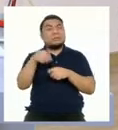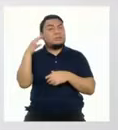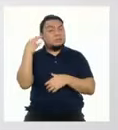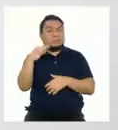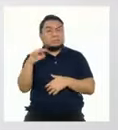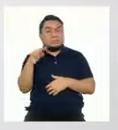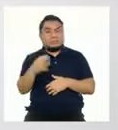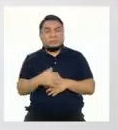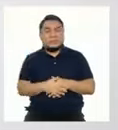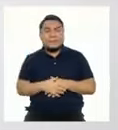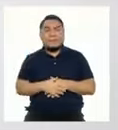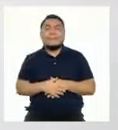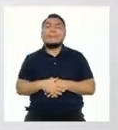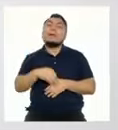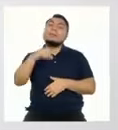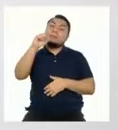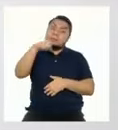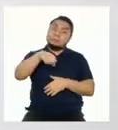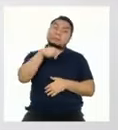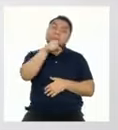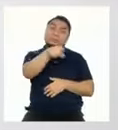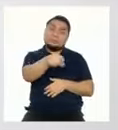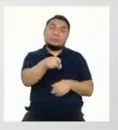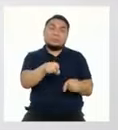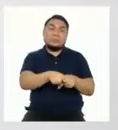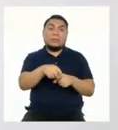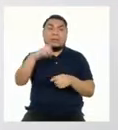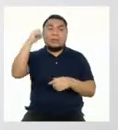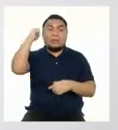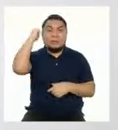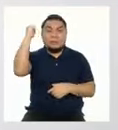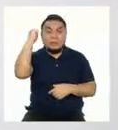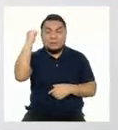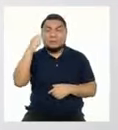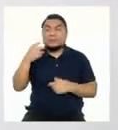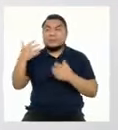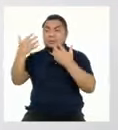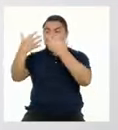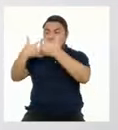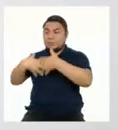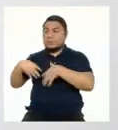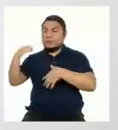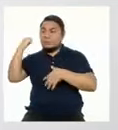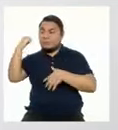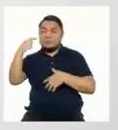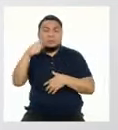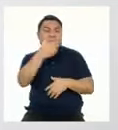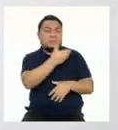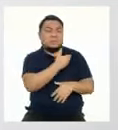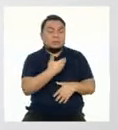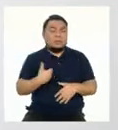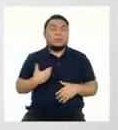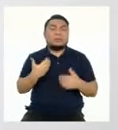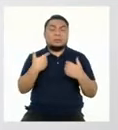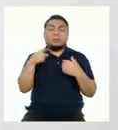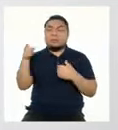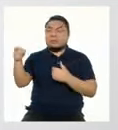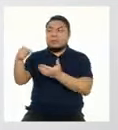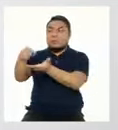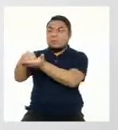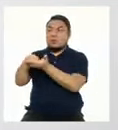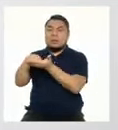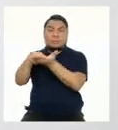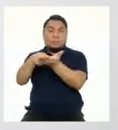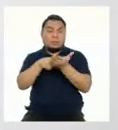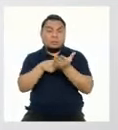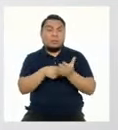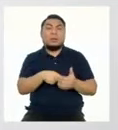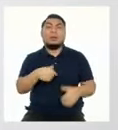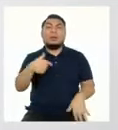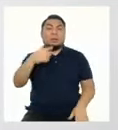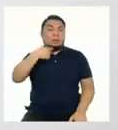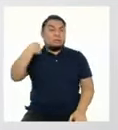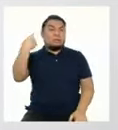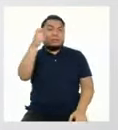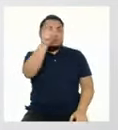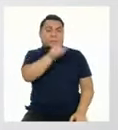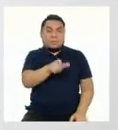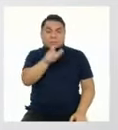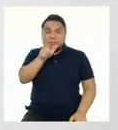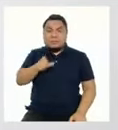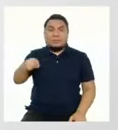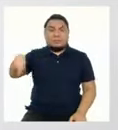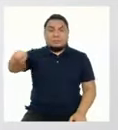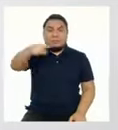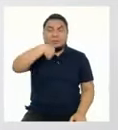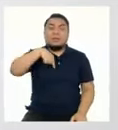siempre. Sí, claro, así como el Estado y las empresas prestadoras tienen obligaciones, nosotras y nosotros